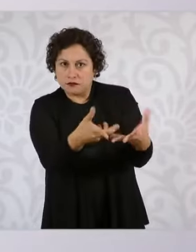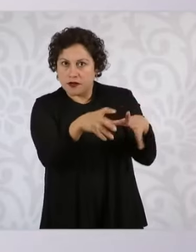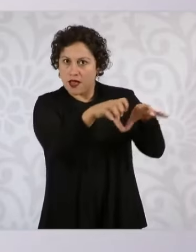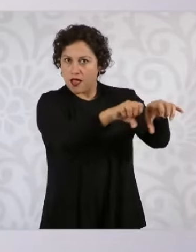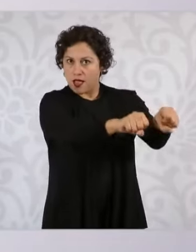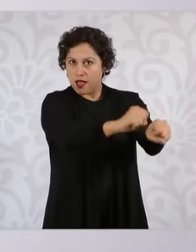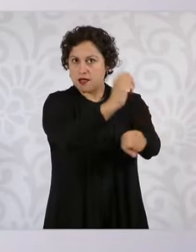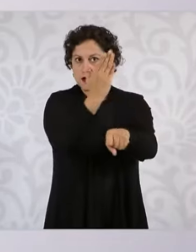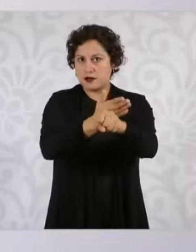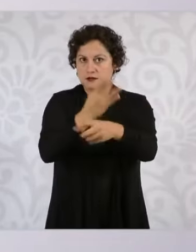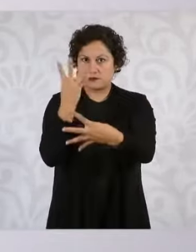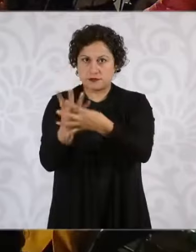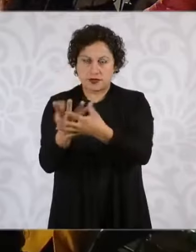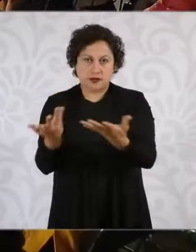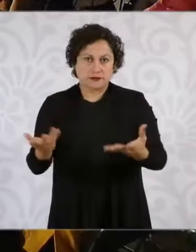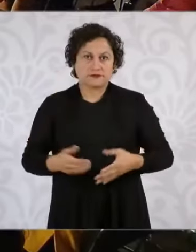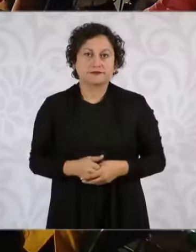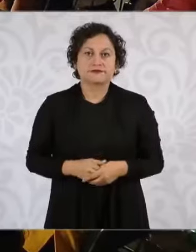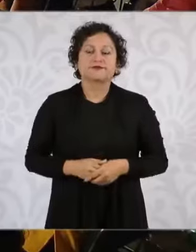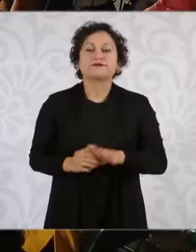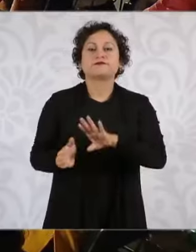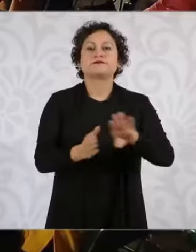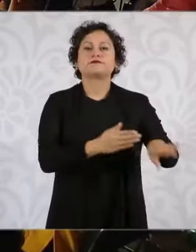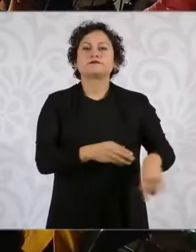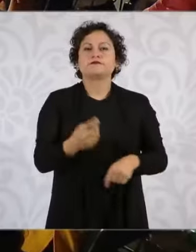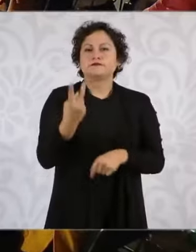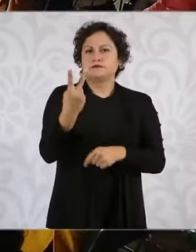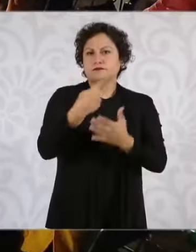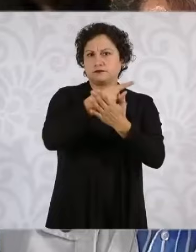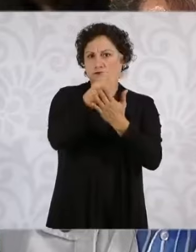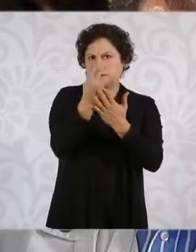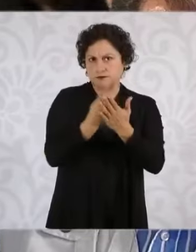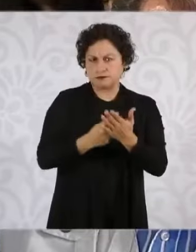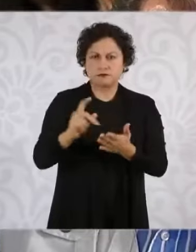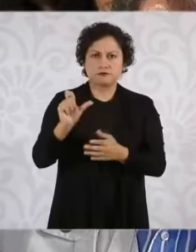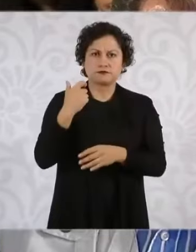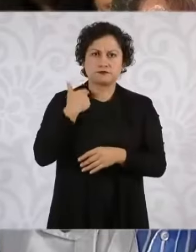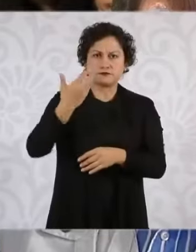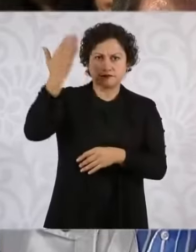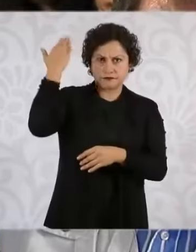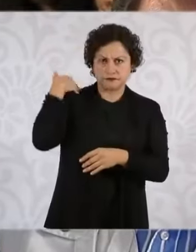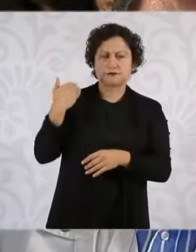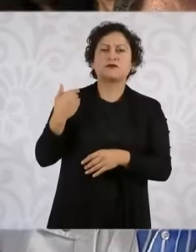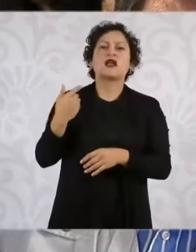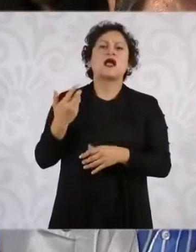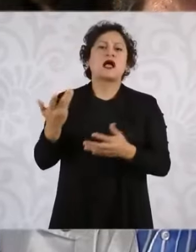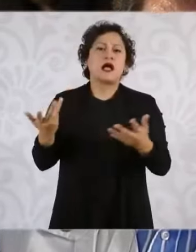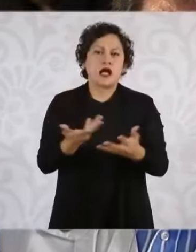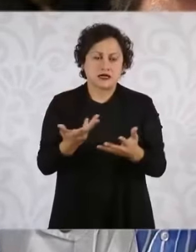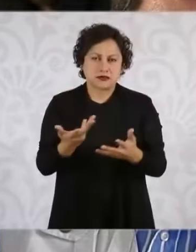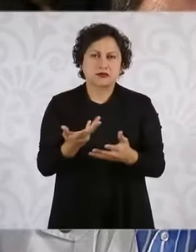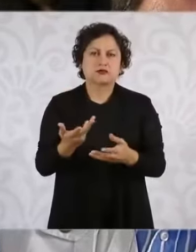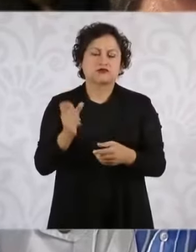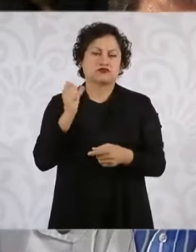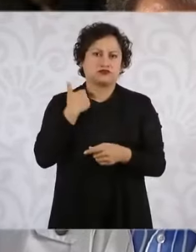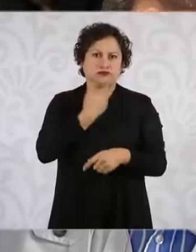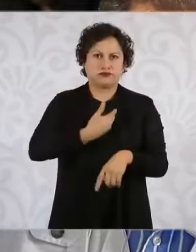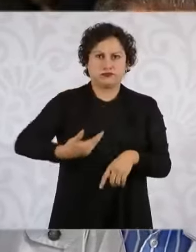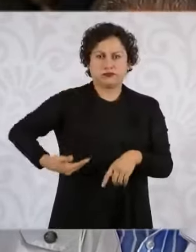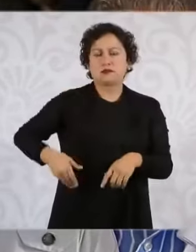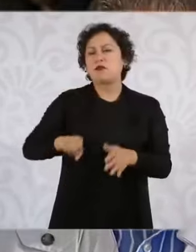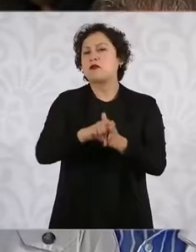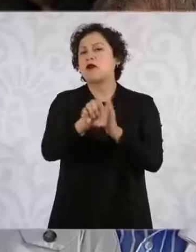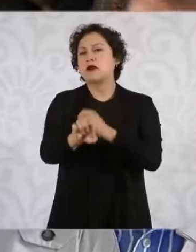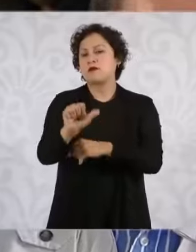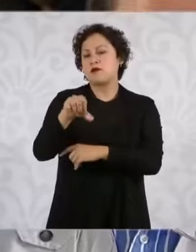penalmente. Y hay dos programas que implementó el presidente. Uno fue lo de la amnistía. ¿Sí va a continuar eso para